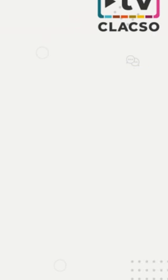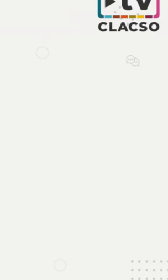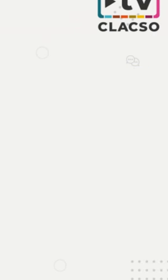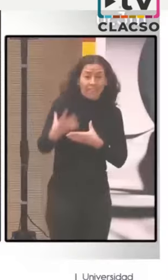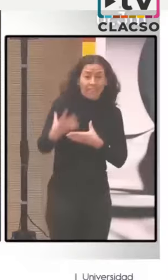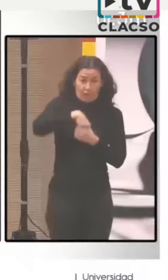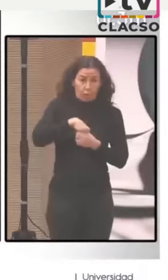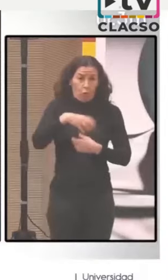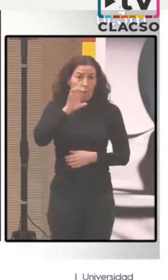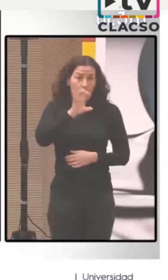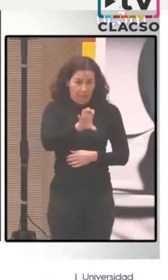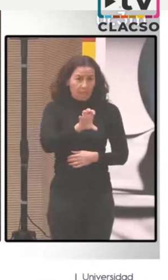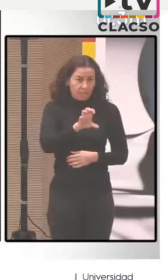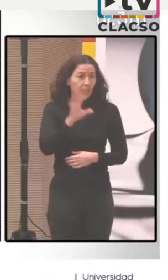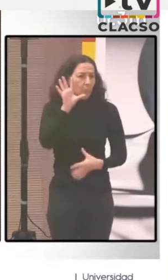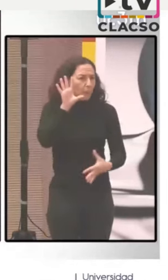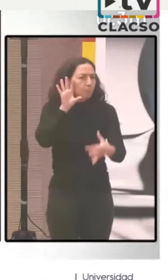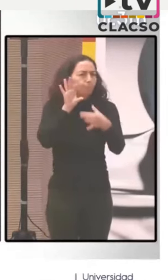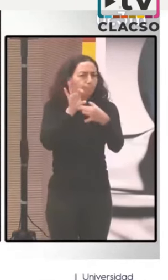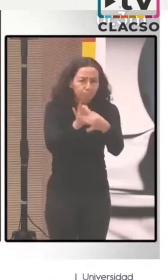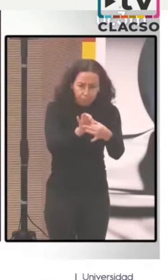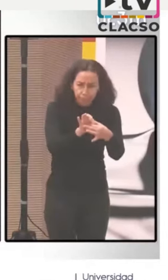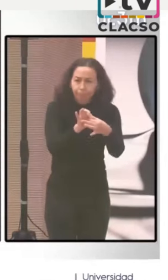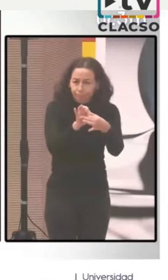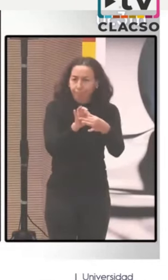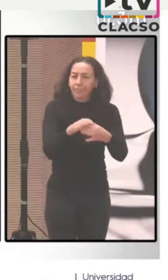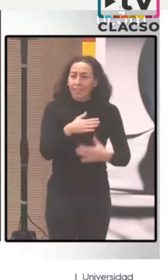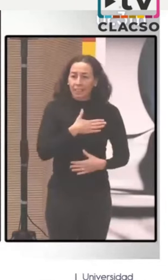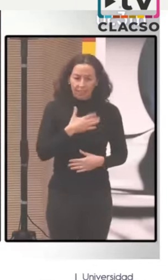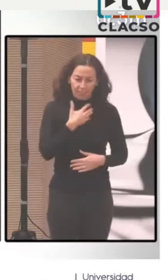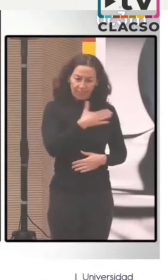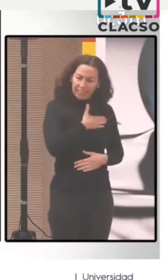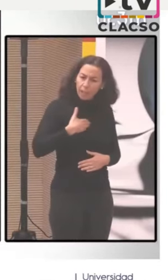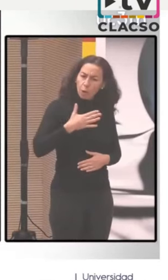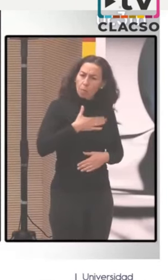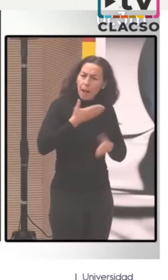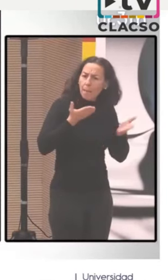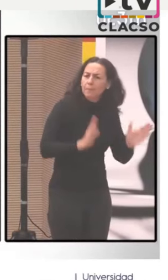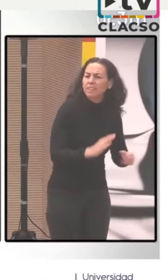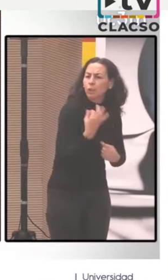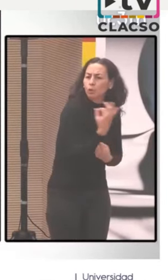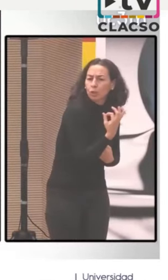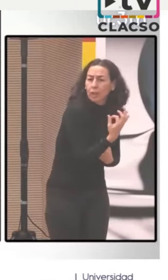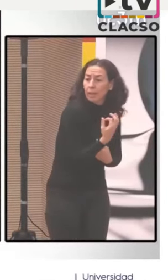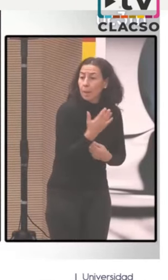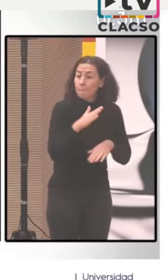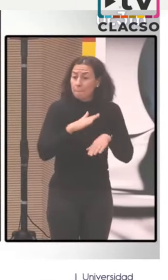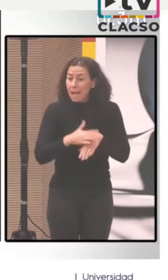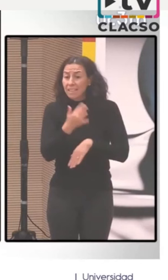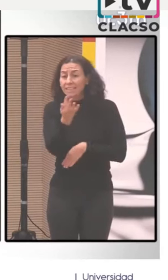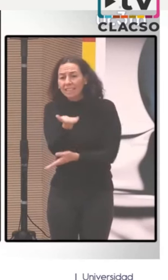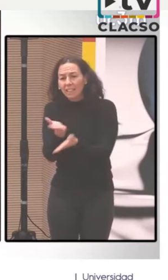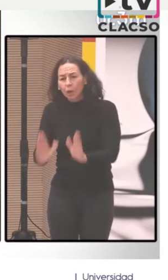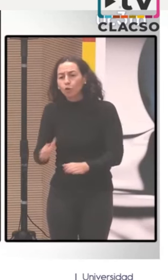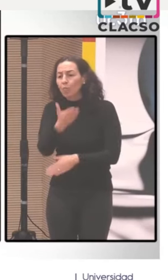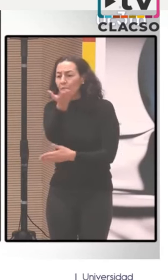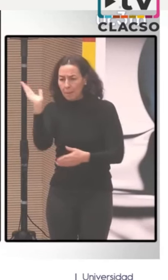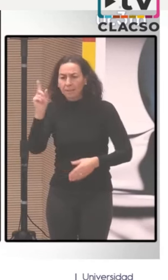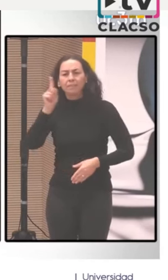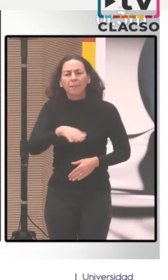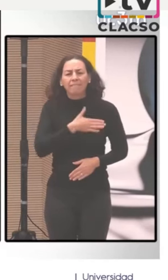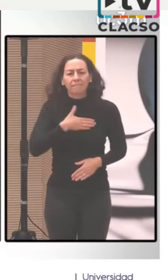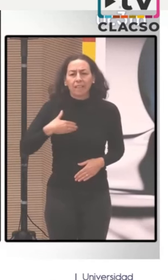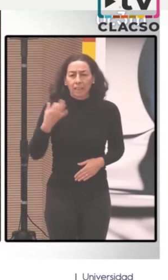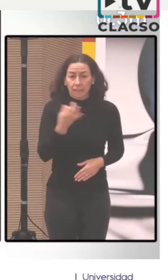desde el punto de vista étnico-racial y desarrollar las infraestructuras necesarias para que no haya tantas